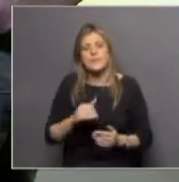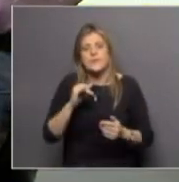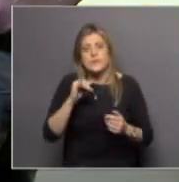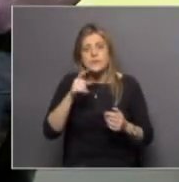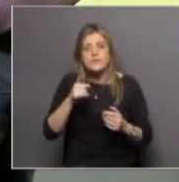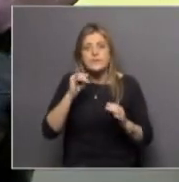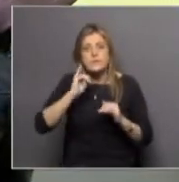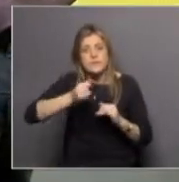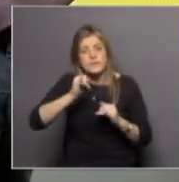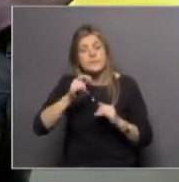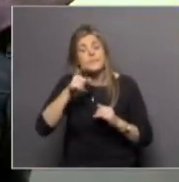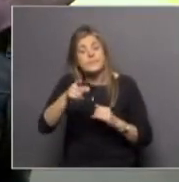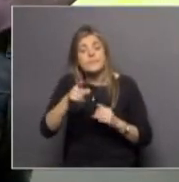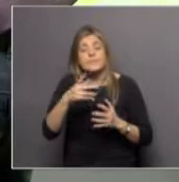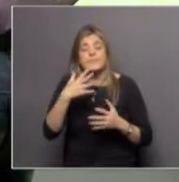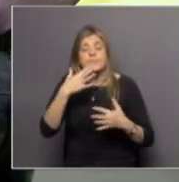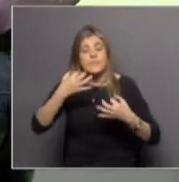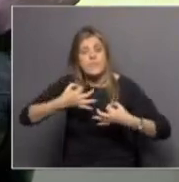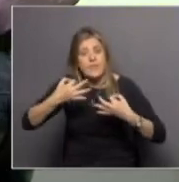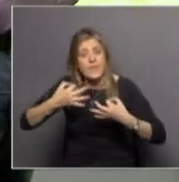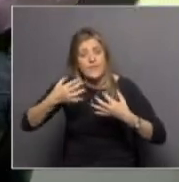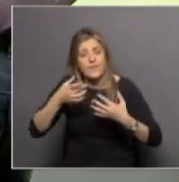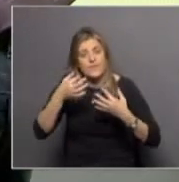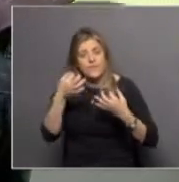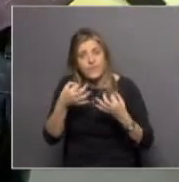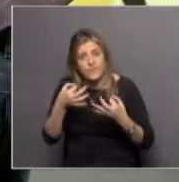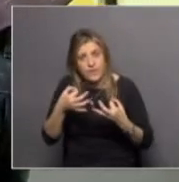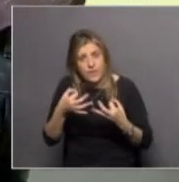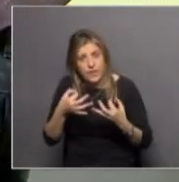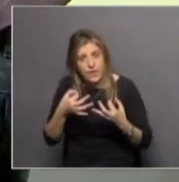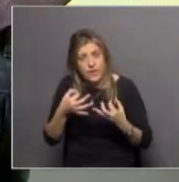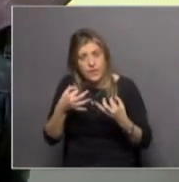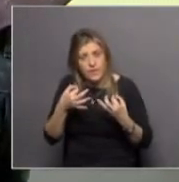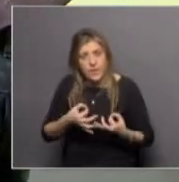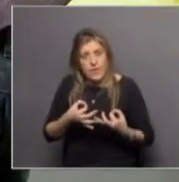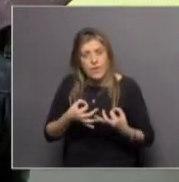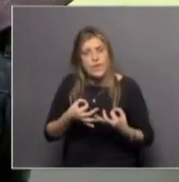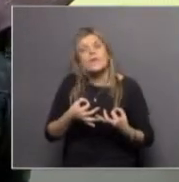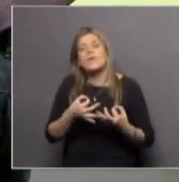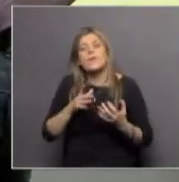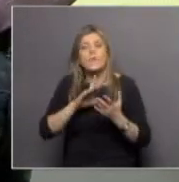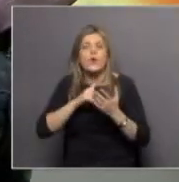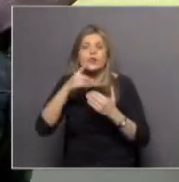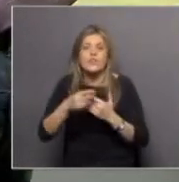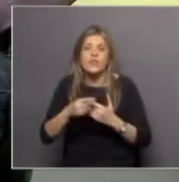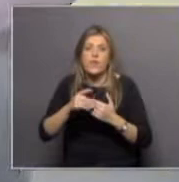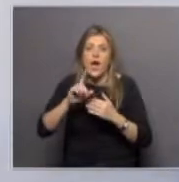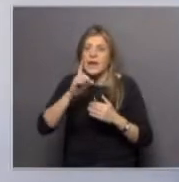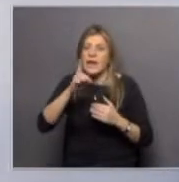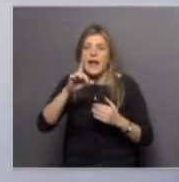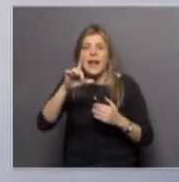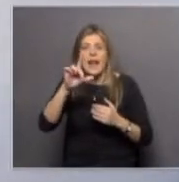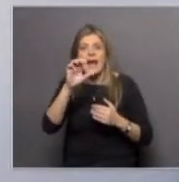Bueno, sí. En realidad, el proyecto del Glaciar Collins,